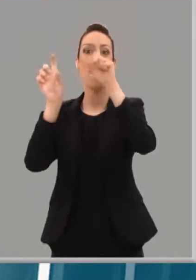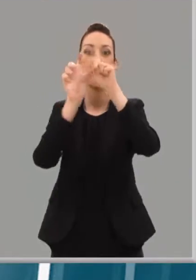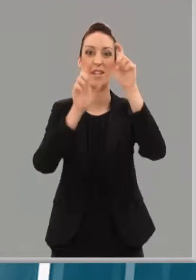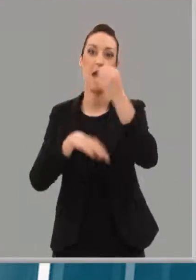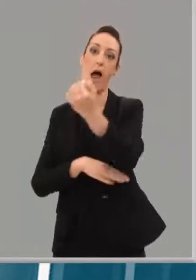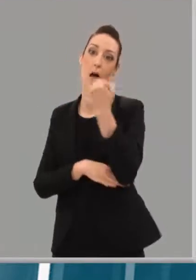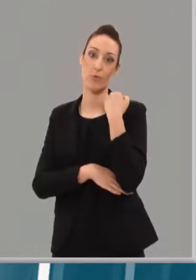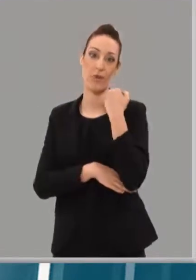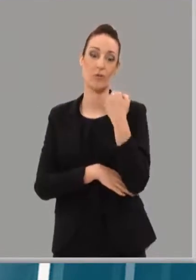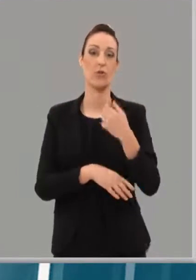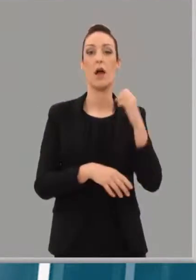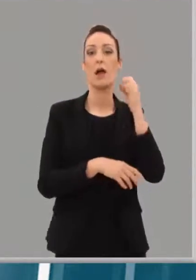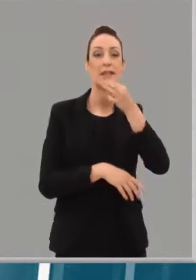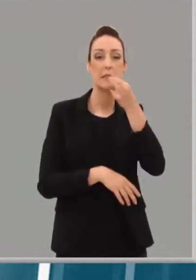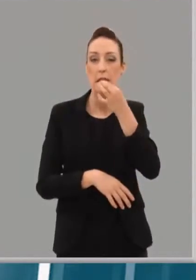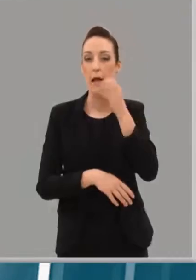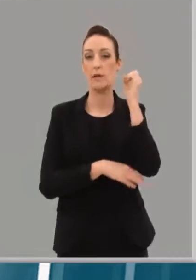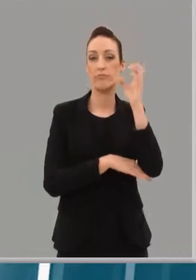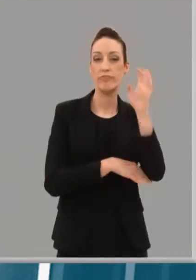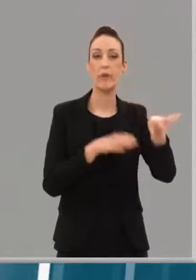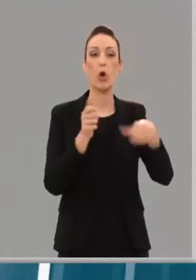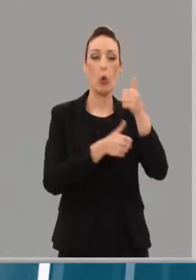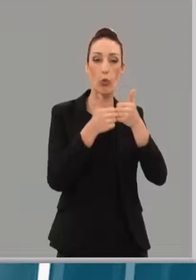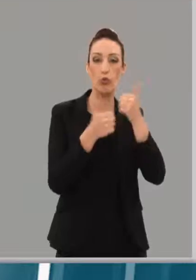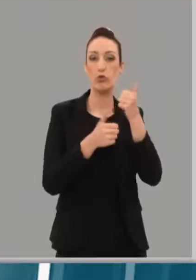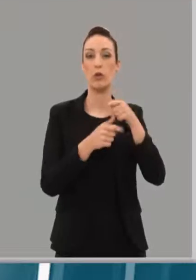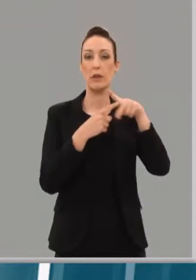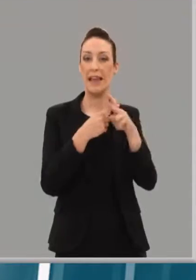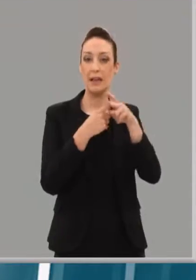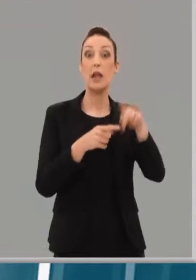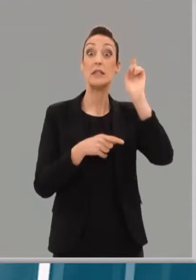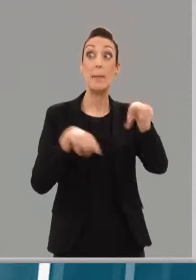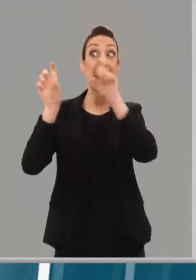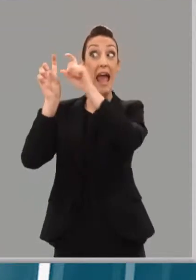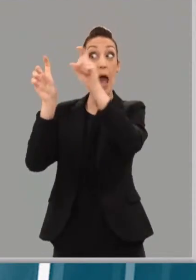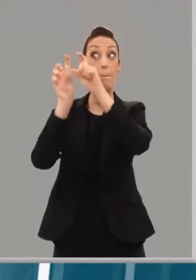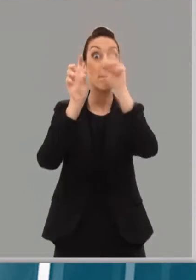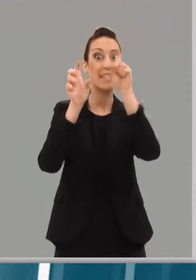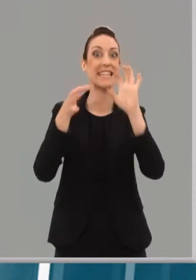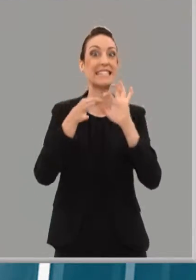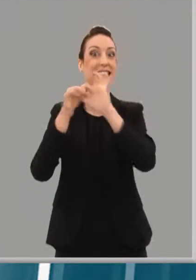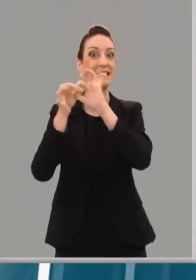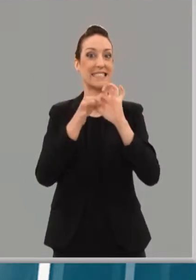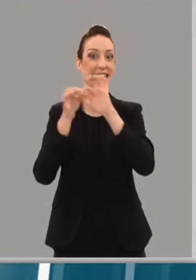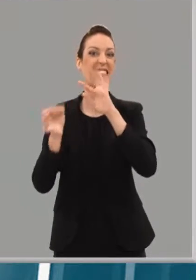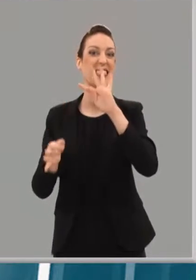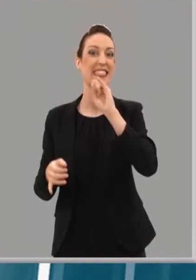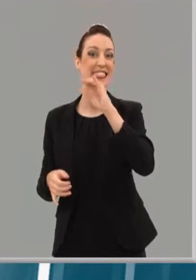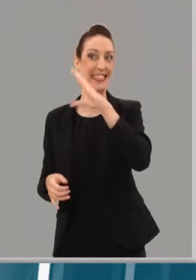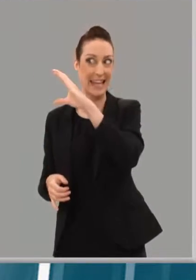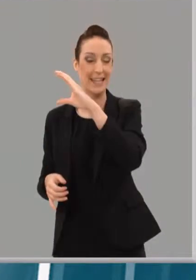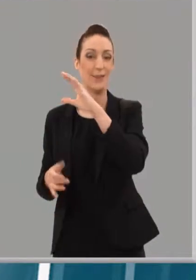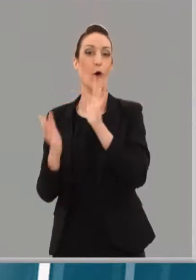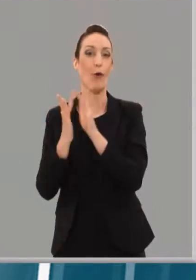Habrá charlas, concursos, videojuegos y talleres y un contacto muy cercano con las empresas del sector TIC de La Rioja. Yo tengo que lanzar mi